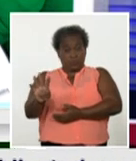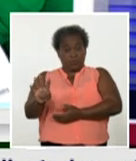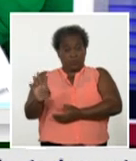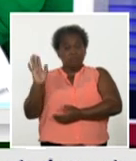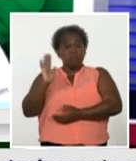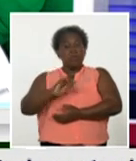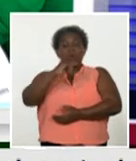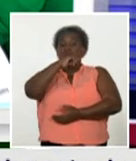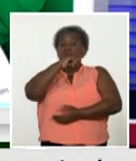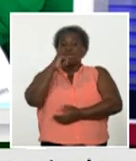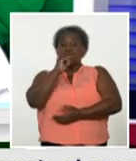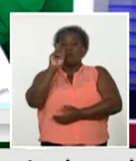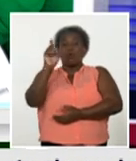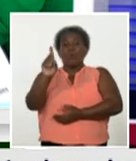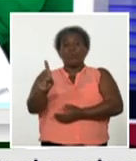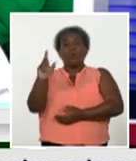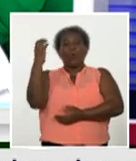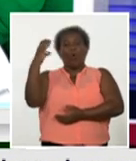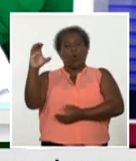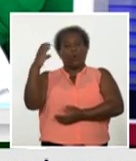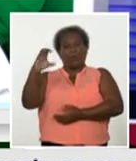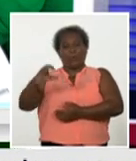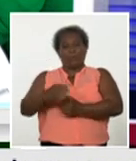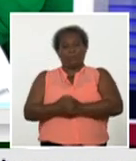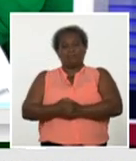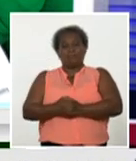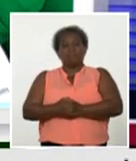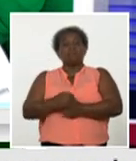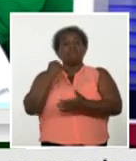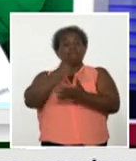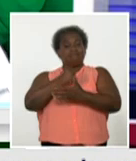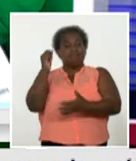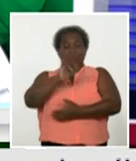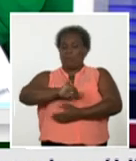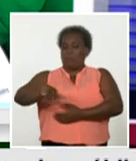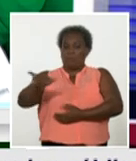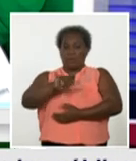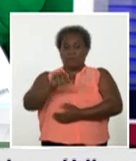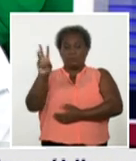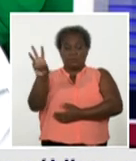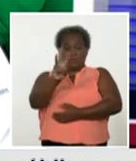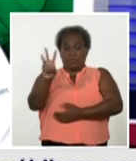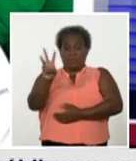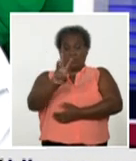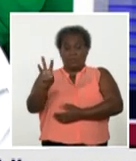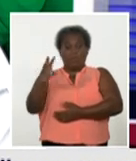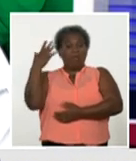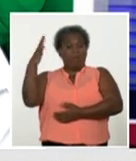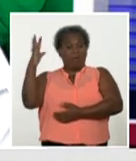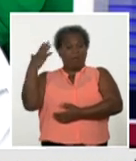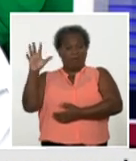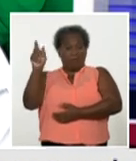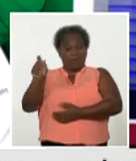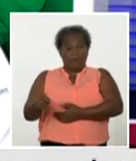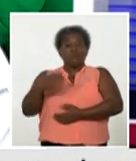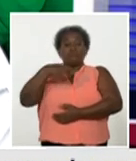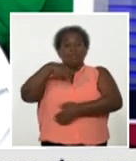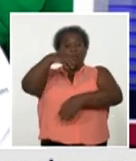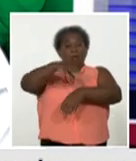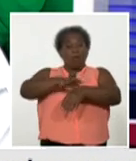y uno de Colombia. Se diagnosticaron también treinta y tres extranjeros con COVID-19